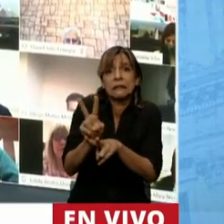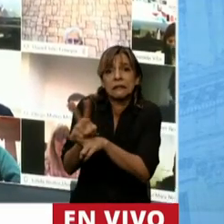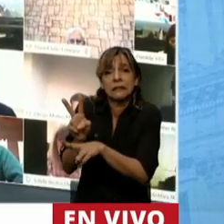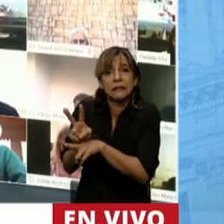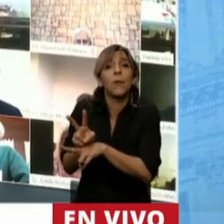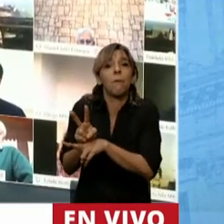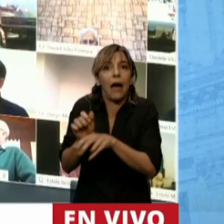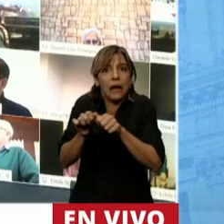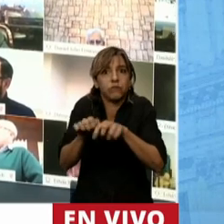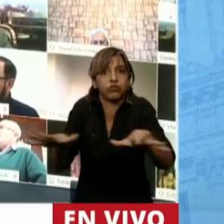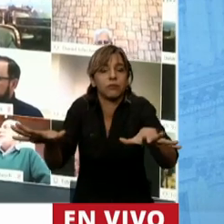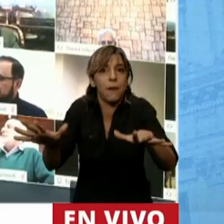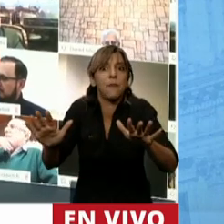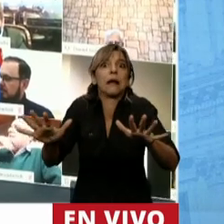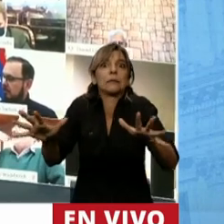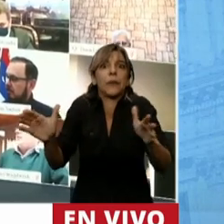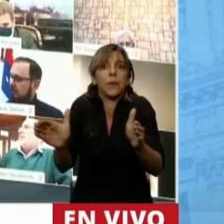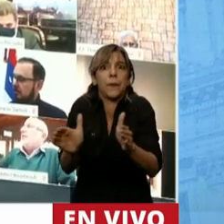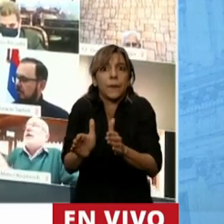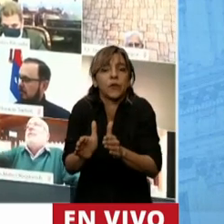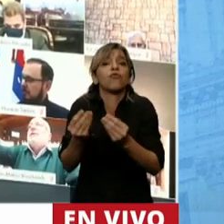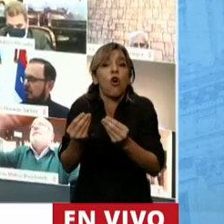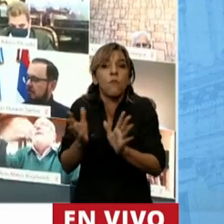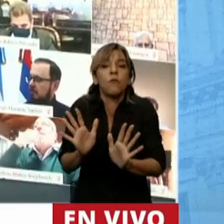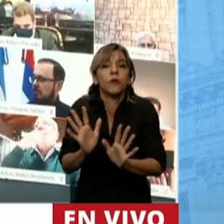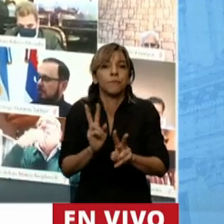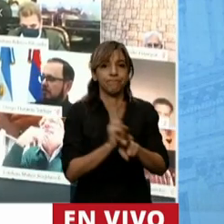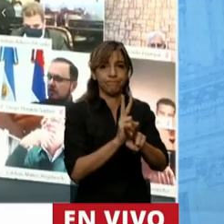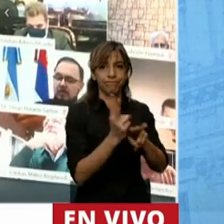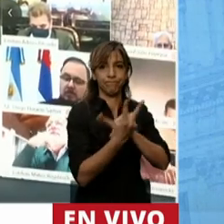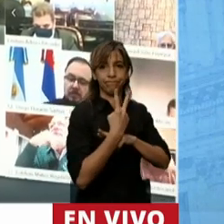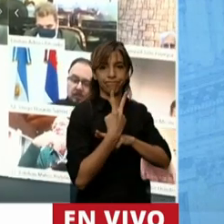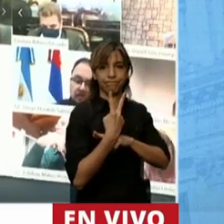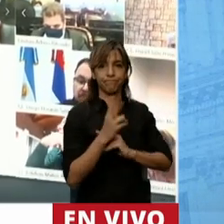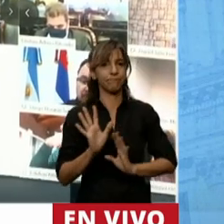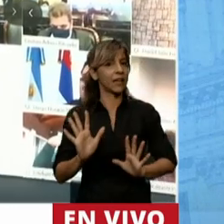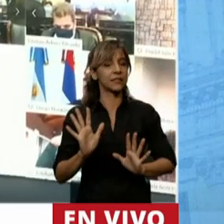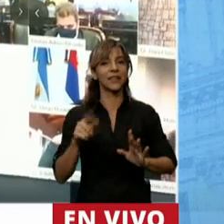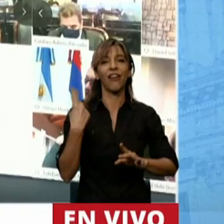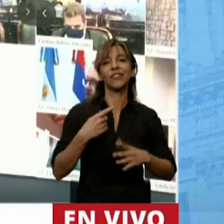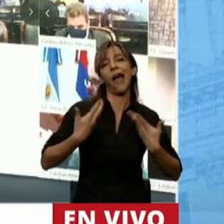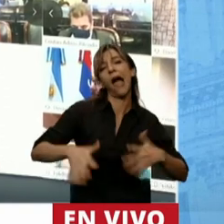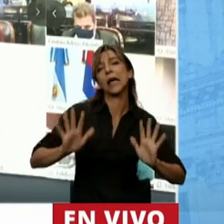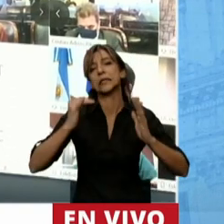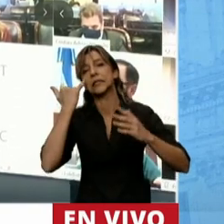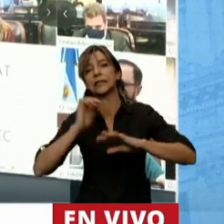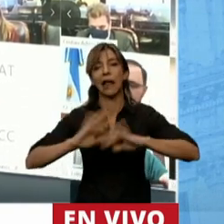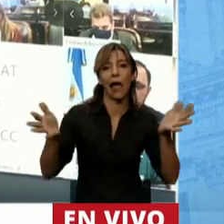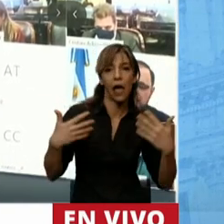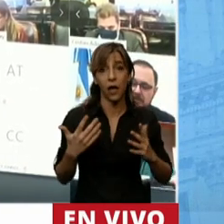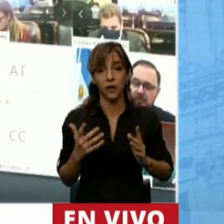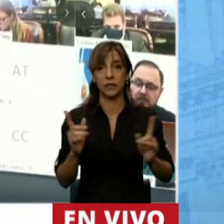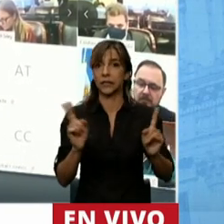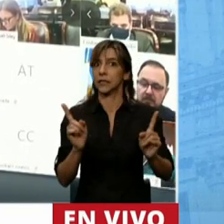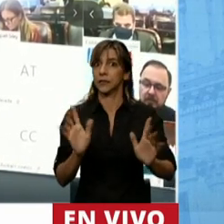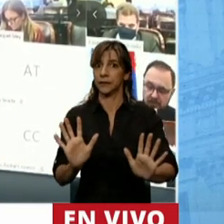mayores y mayores contagios es no relajarnos es no relajarnos no pensar que esto está ganado